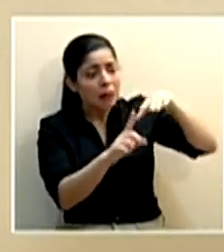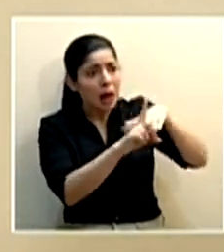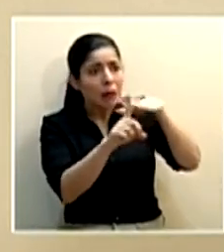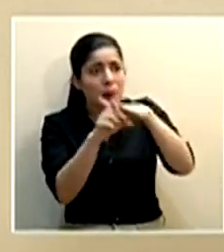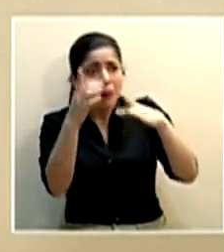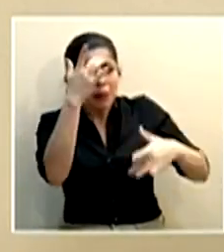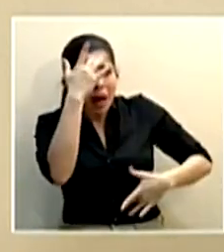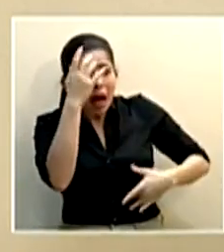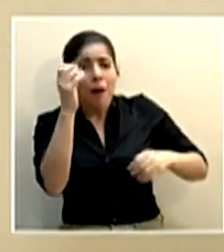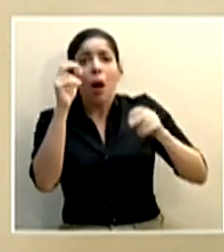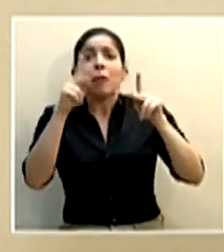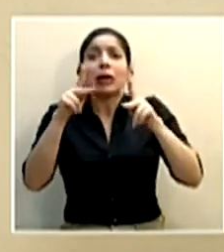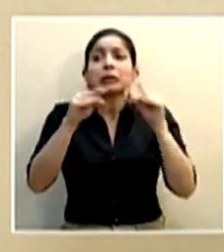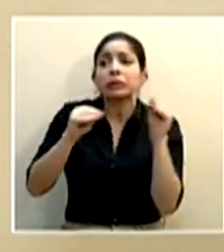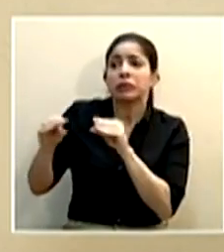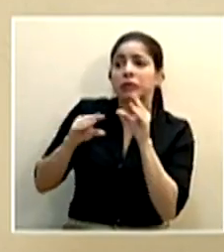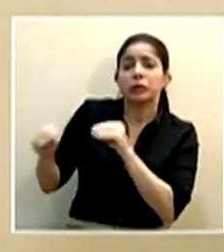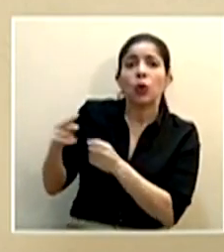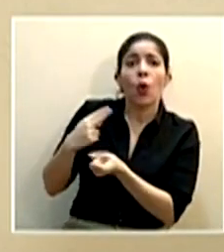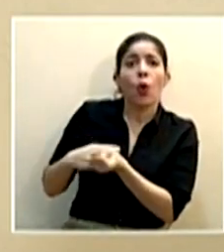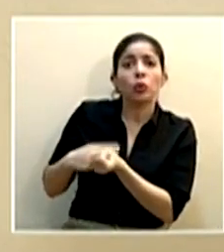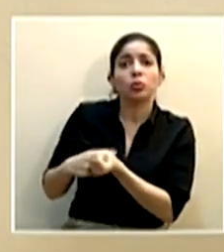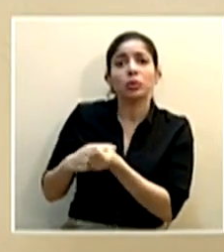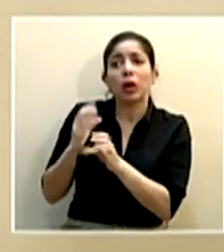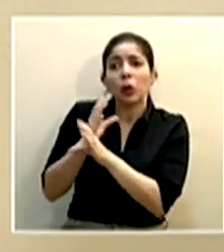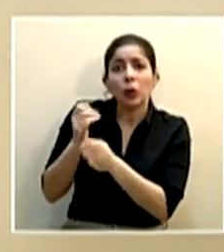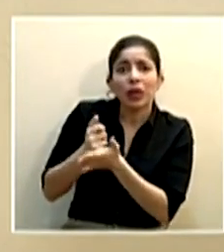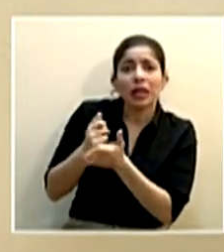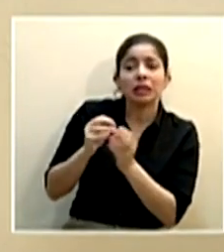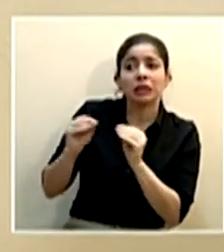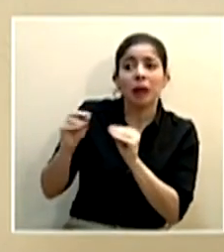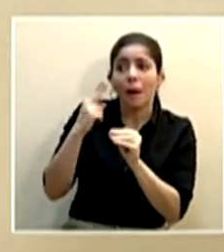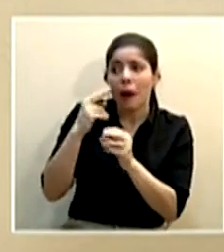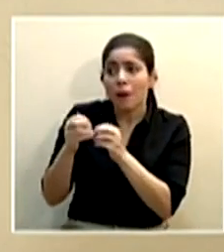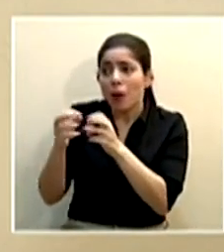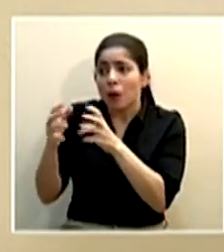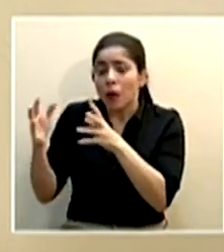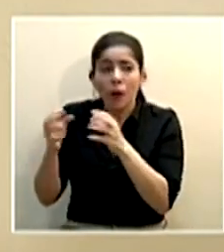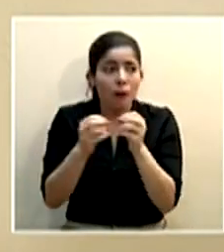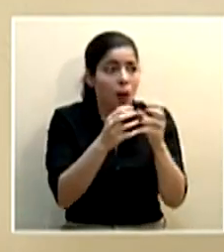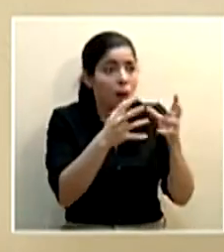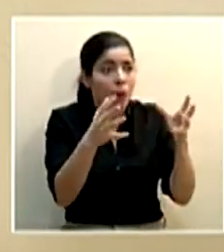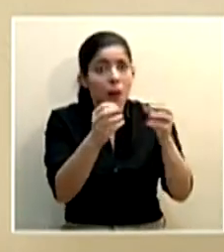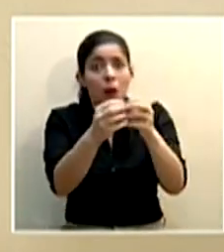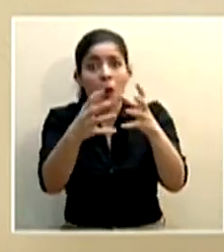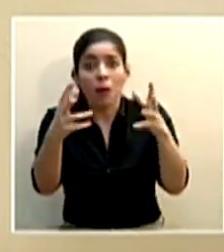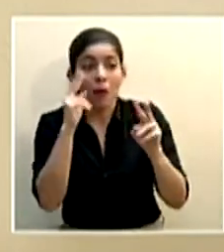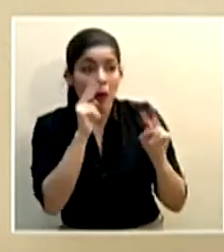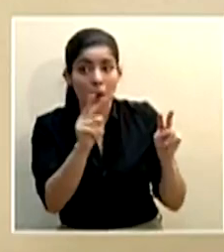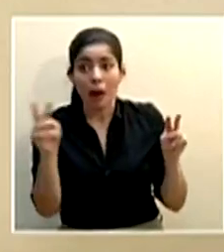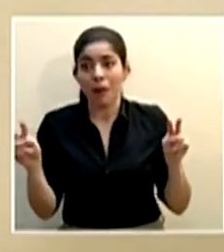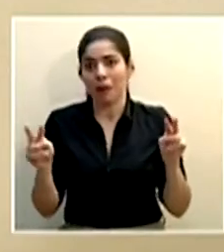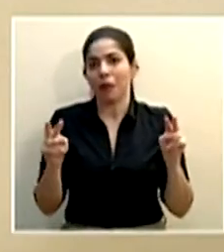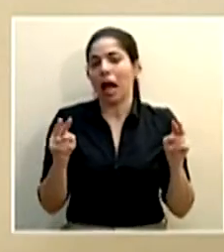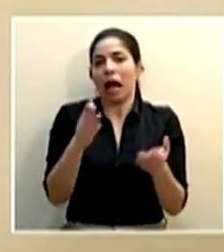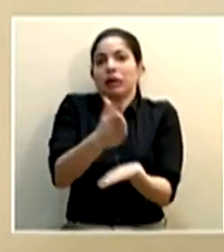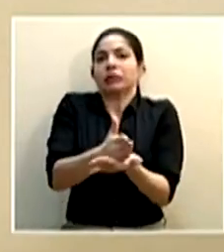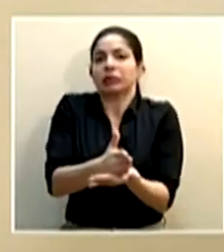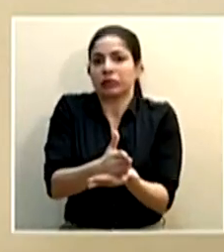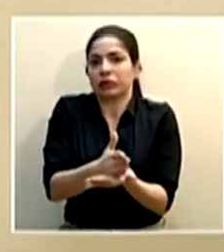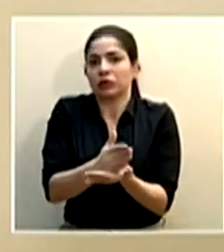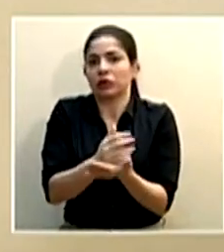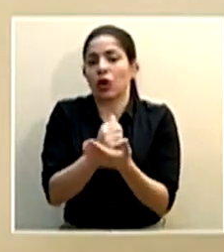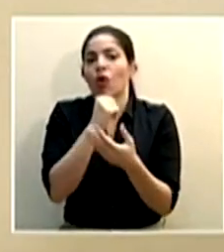en los hospitales en unidades de cuidados intensivos si empezamos a ver que eso empieza a incrementar no vamos a dejar que eso avance mucho